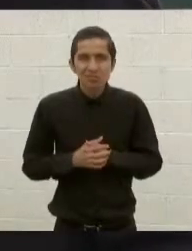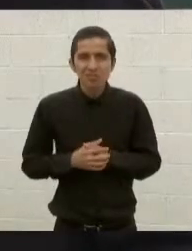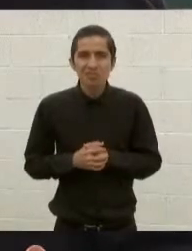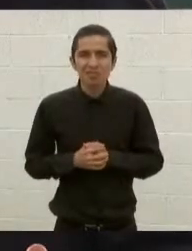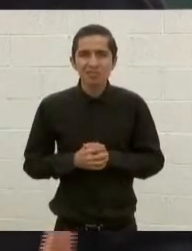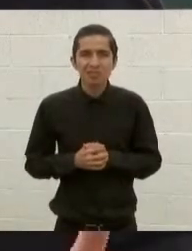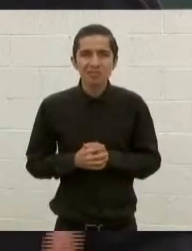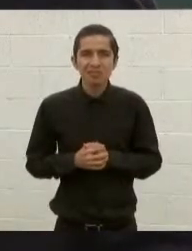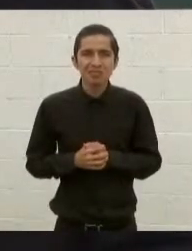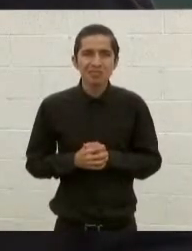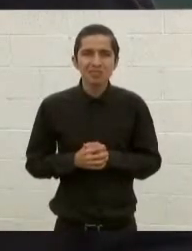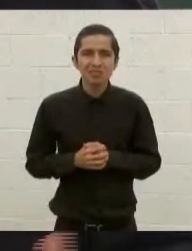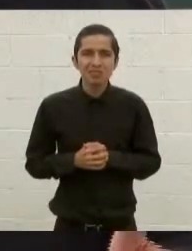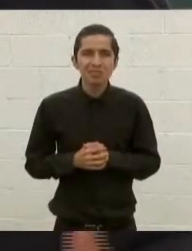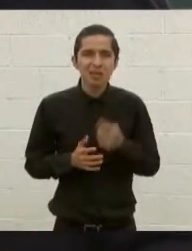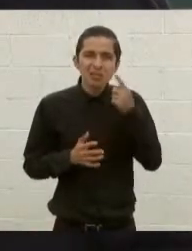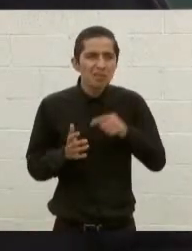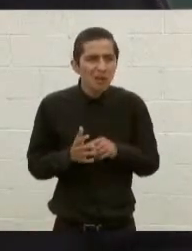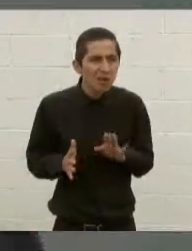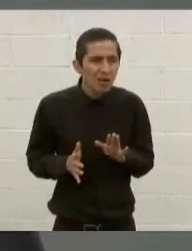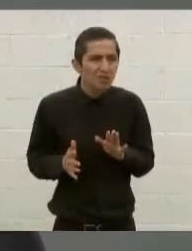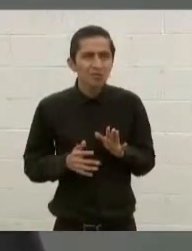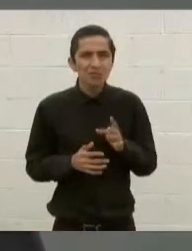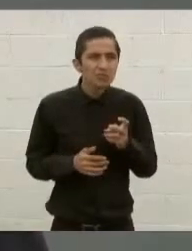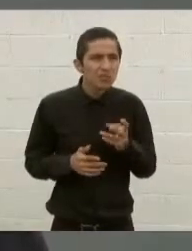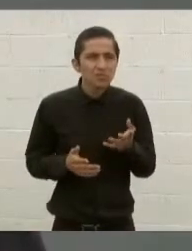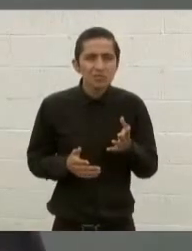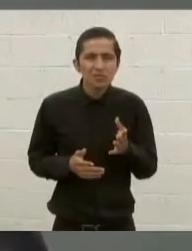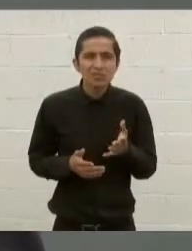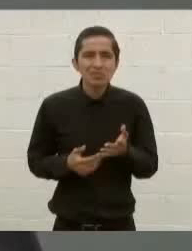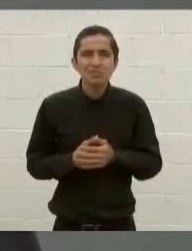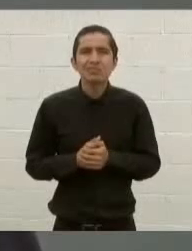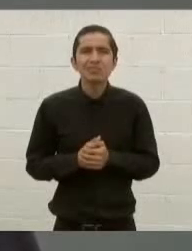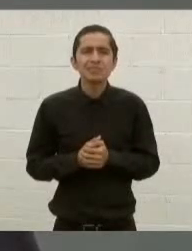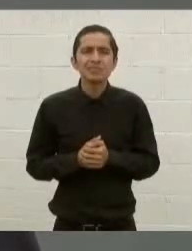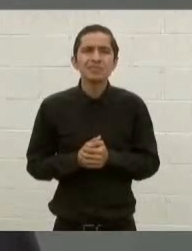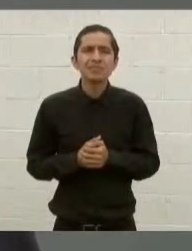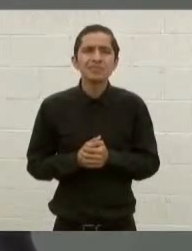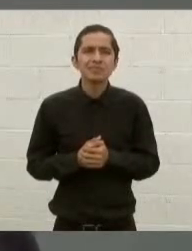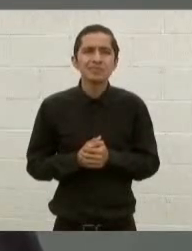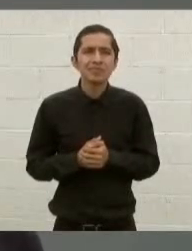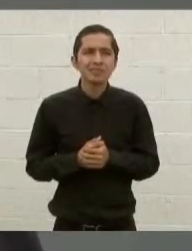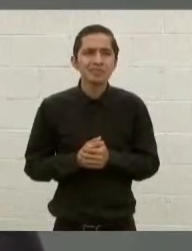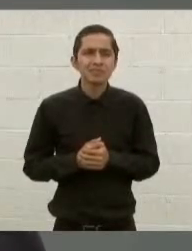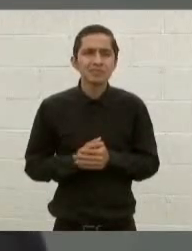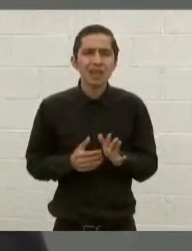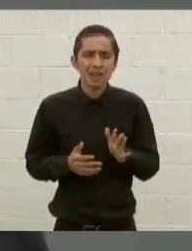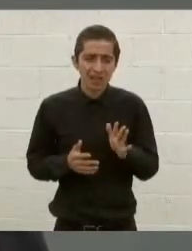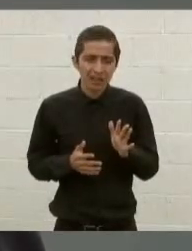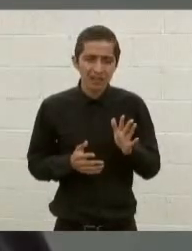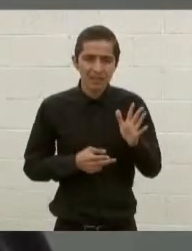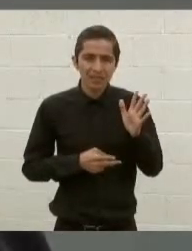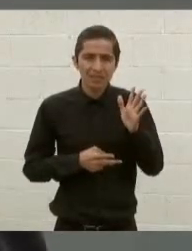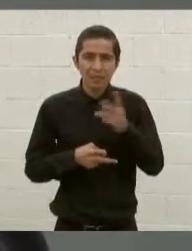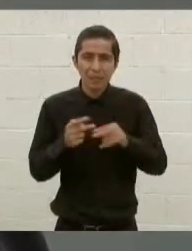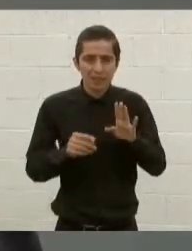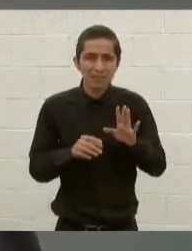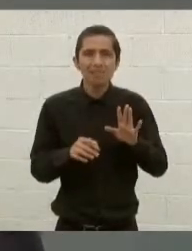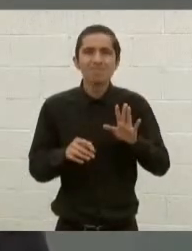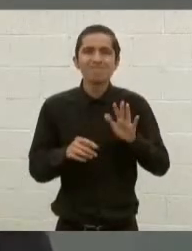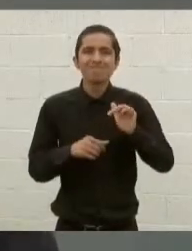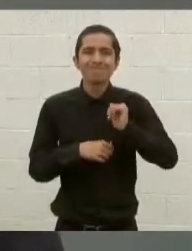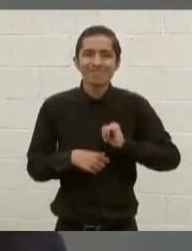no es conveniente ni tenemos interés en negar la presencia de grupos